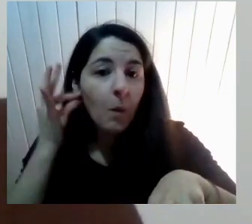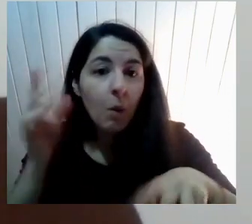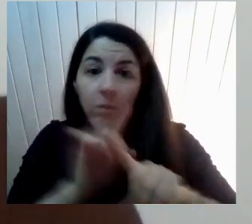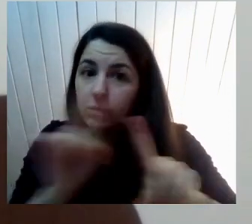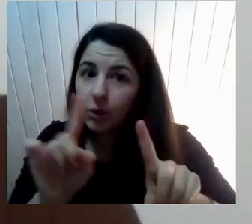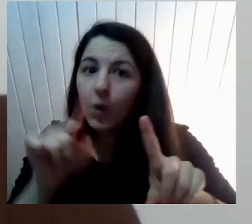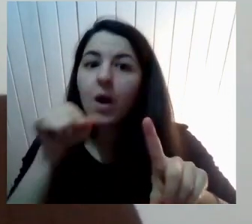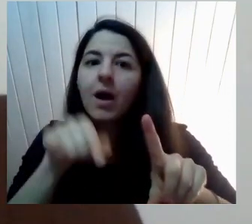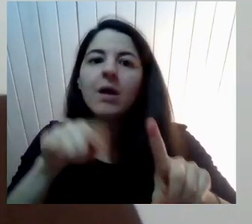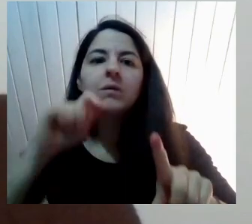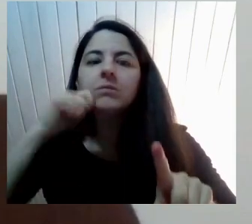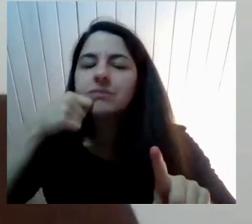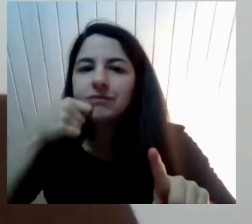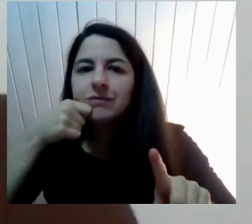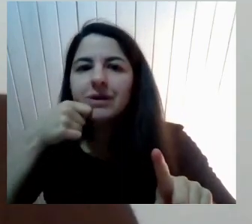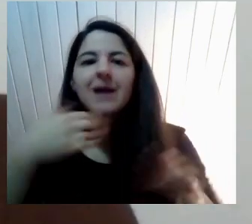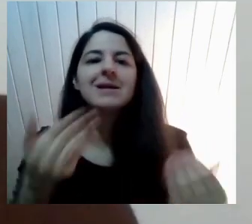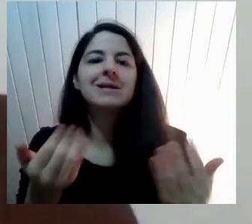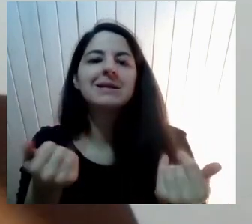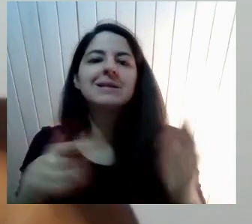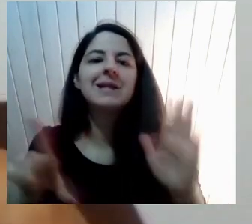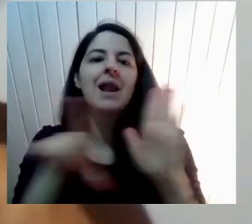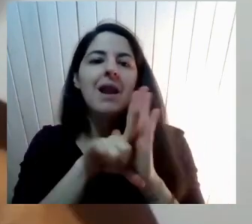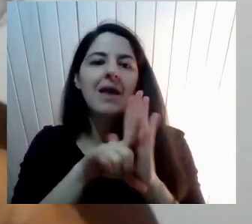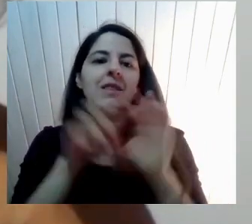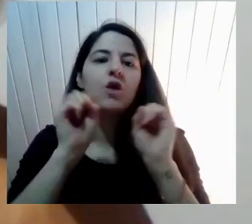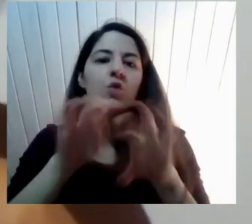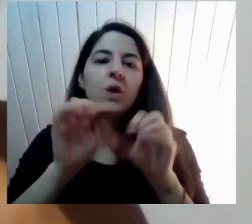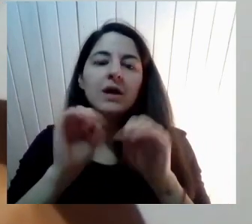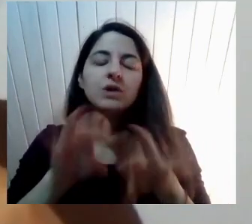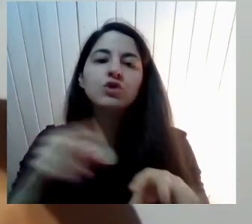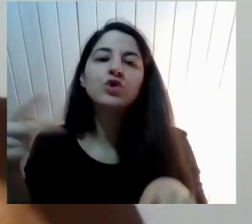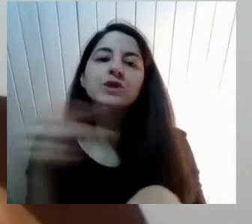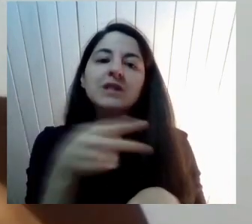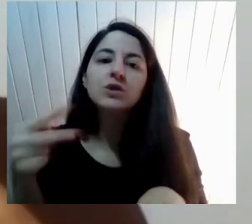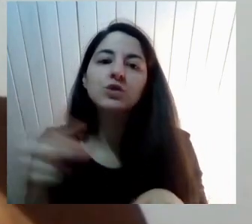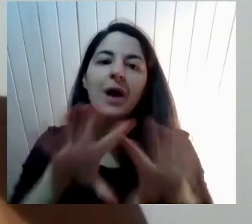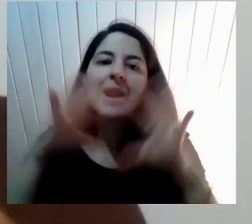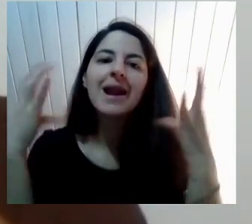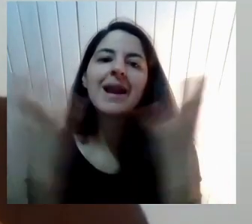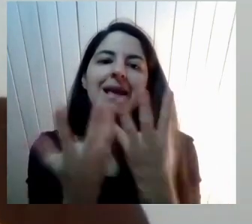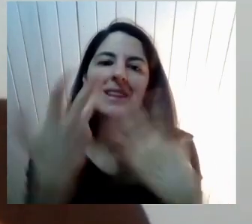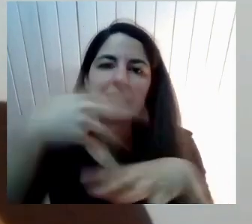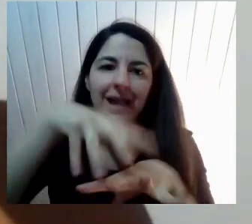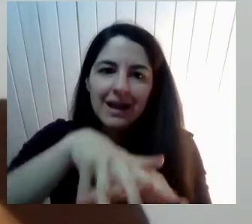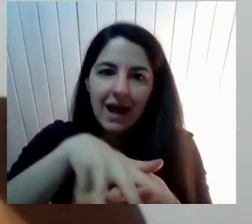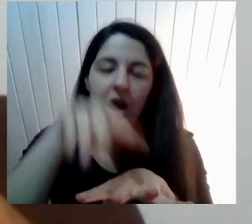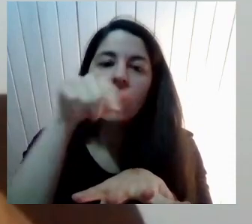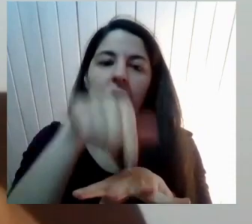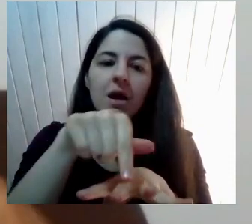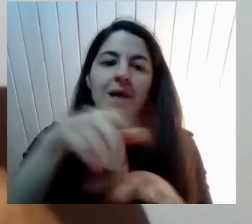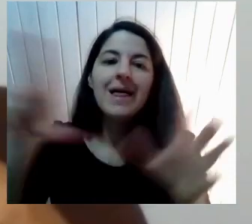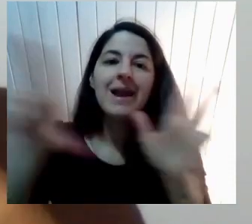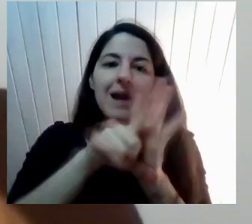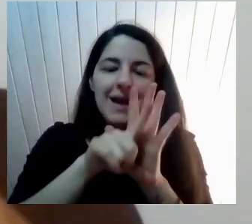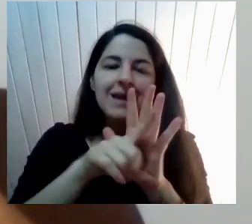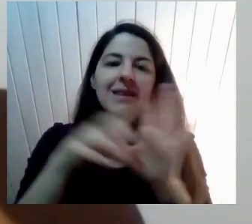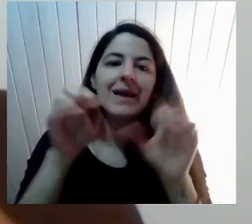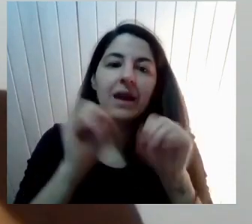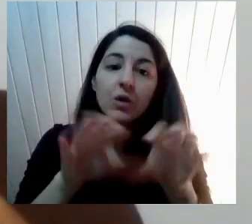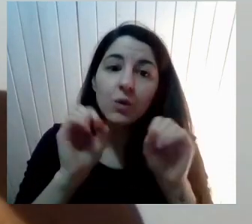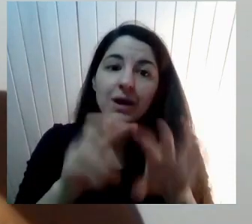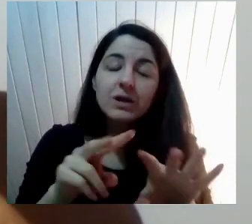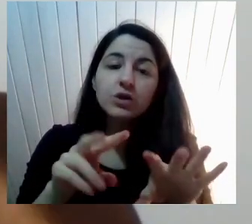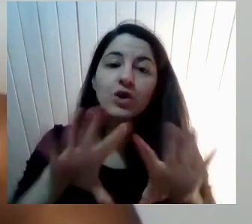integral Una ley De educación Sexual integral O que en otros países Se llama Ley Educación Integral De la sexualidad Porque